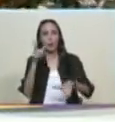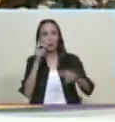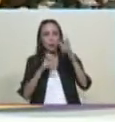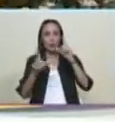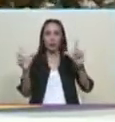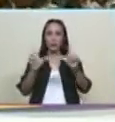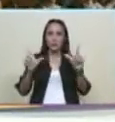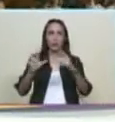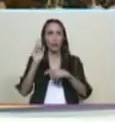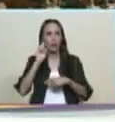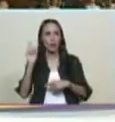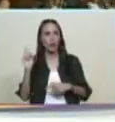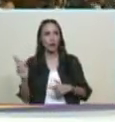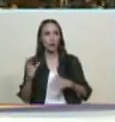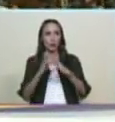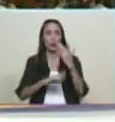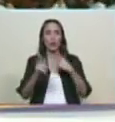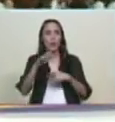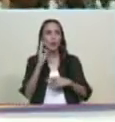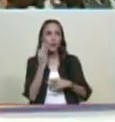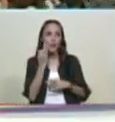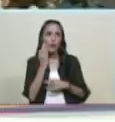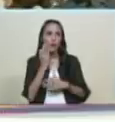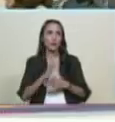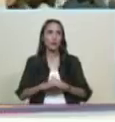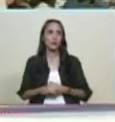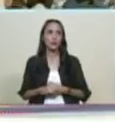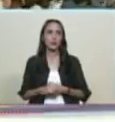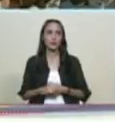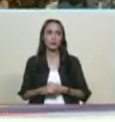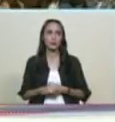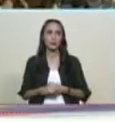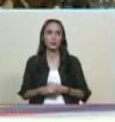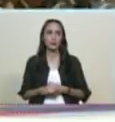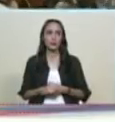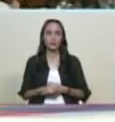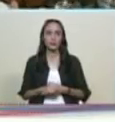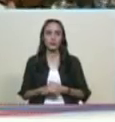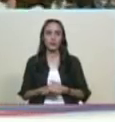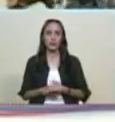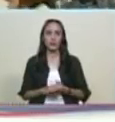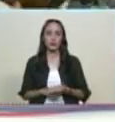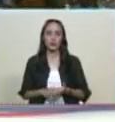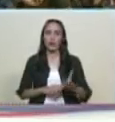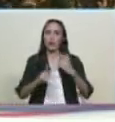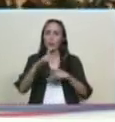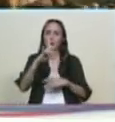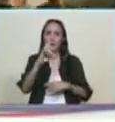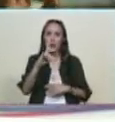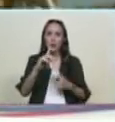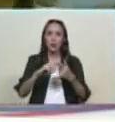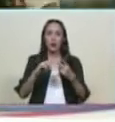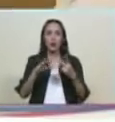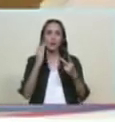y a todos los que me escuchan por Facebook Live en mi cuenta de Facebook Live de Instagram